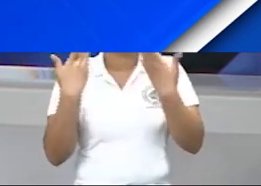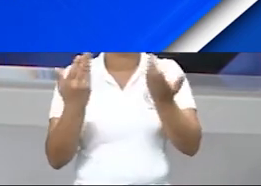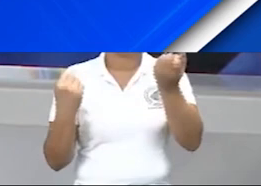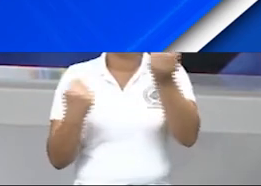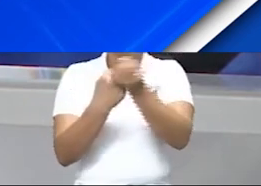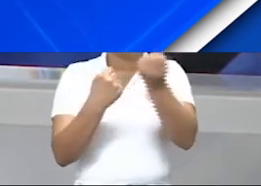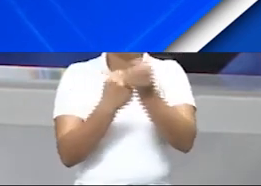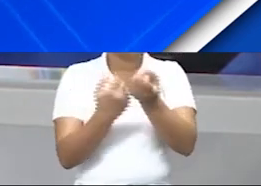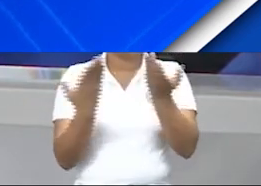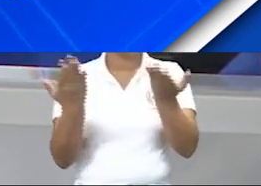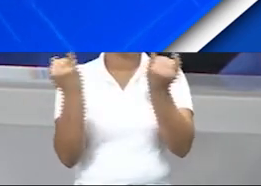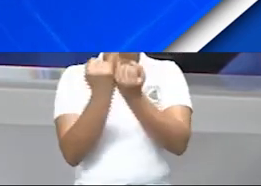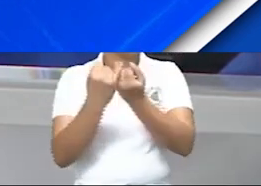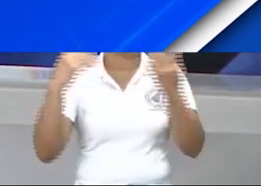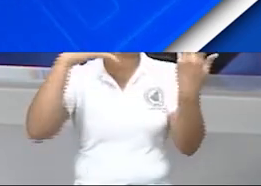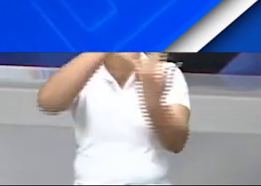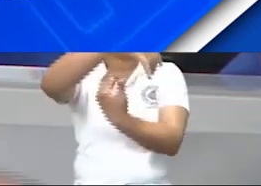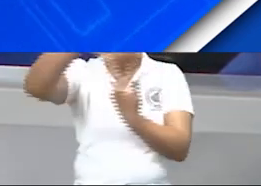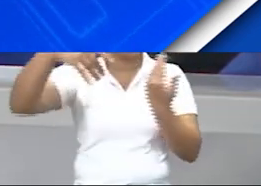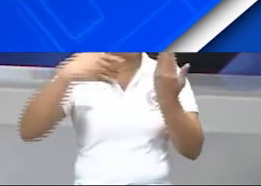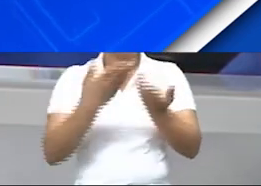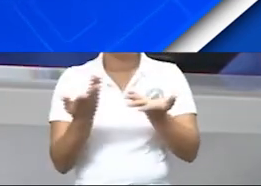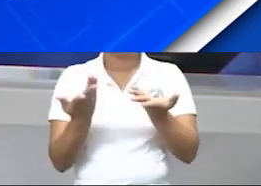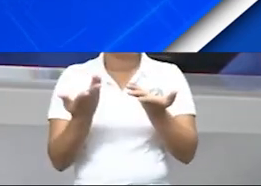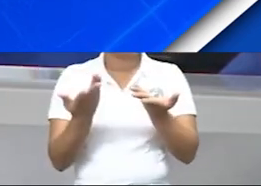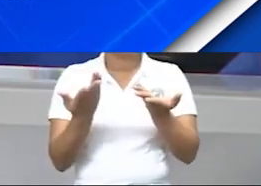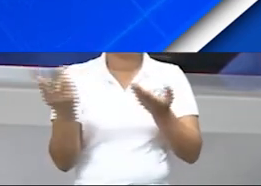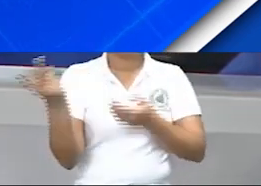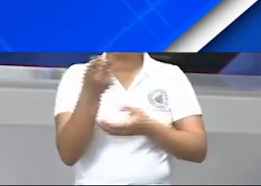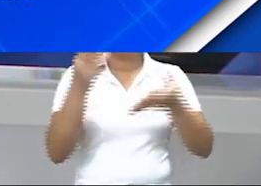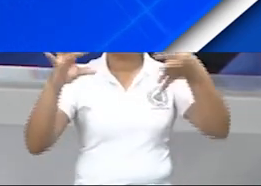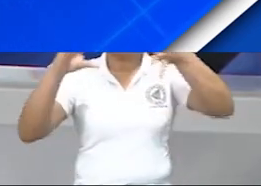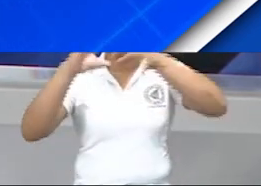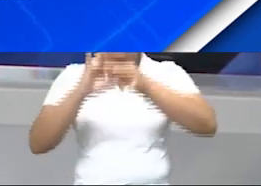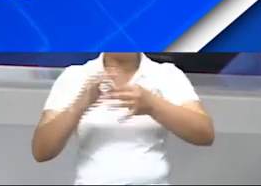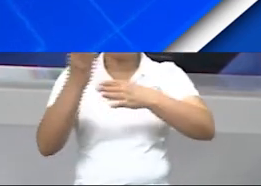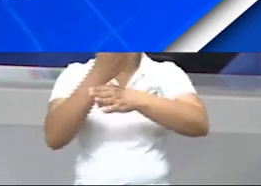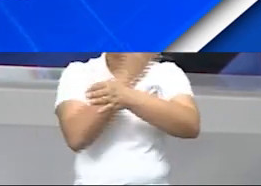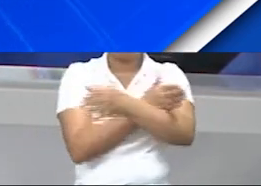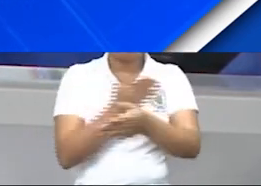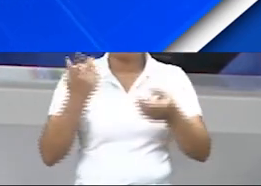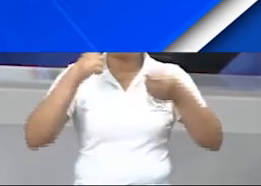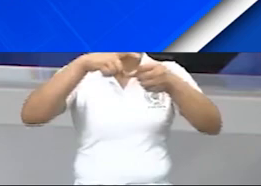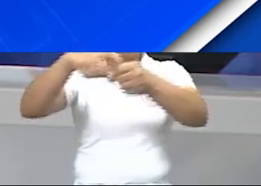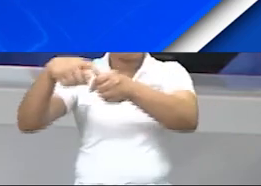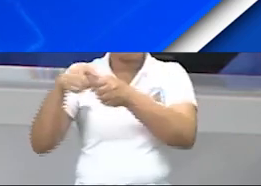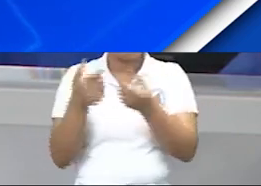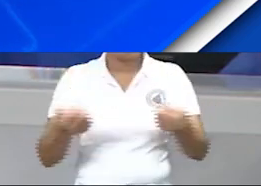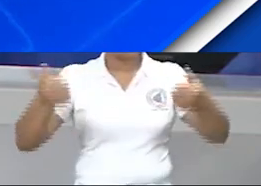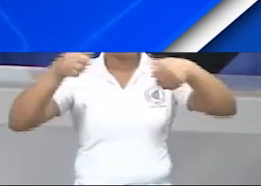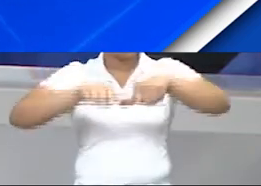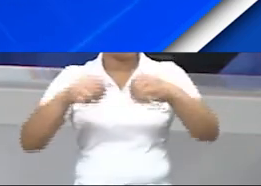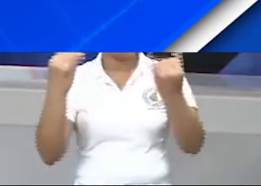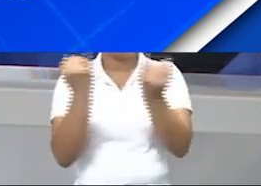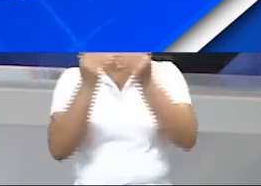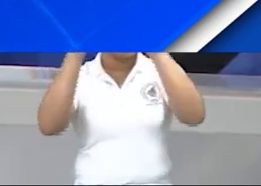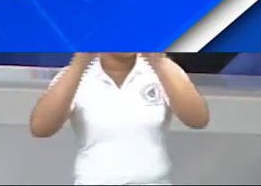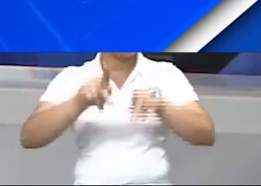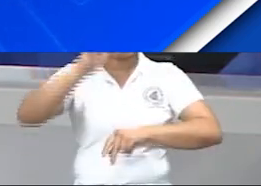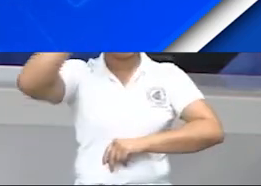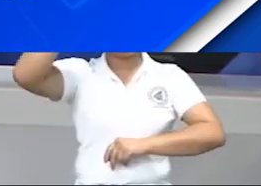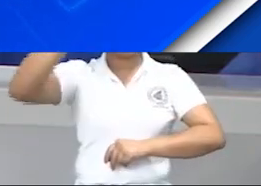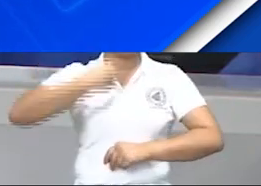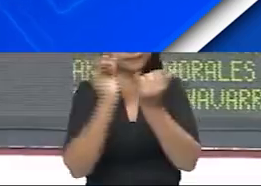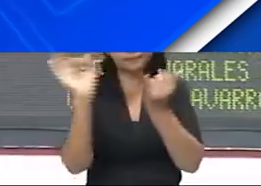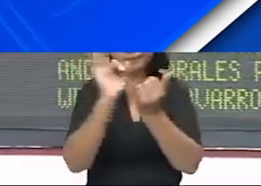fortalecer la relación bilateral previa a consulta y coordinación con las autoridades correspondientes en cada